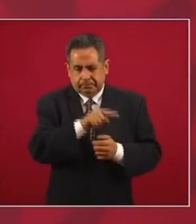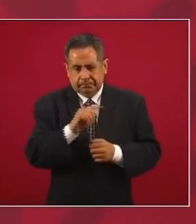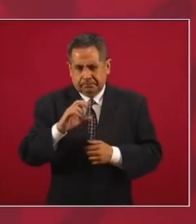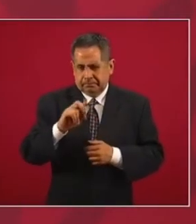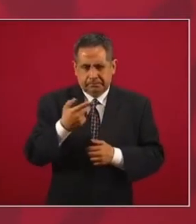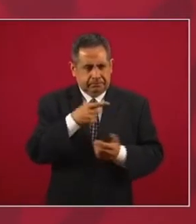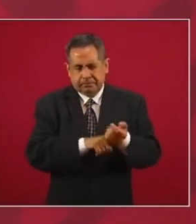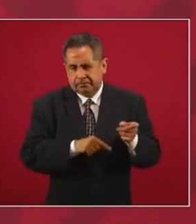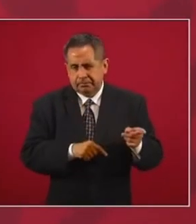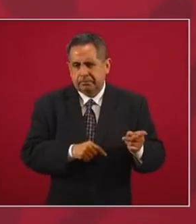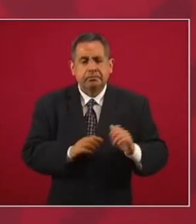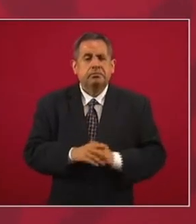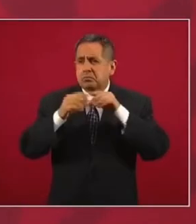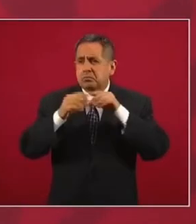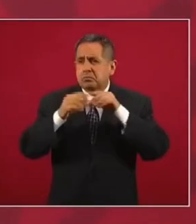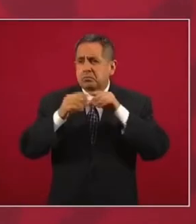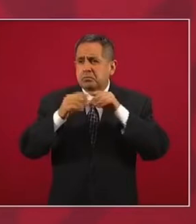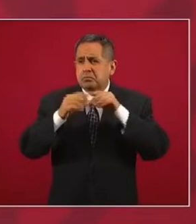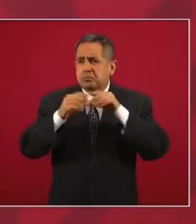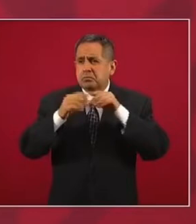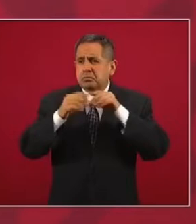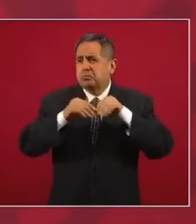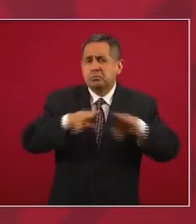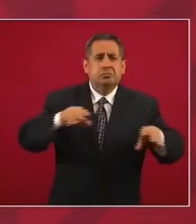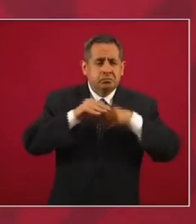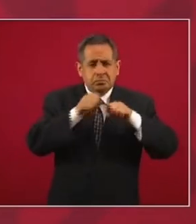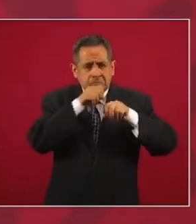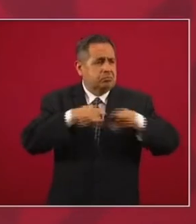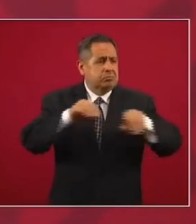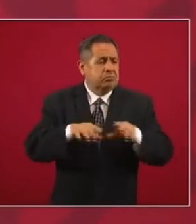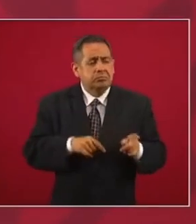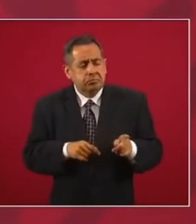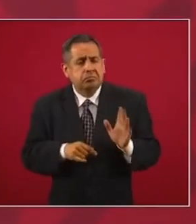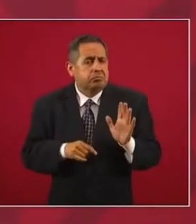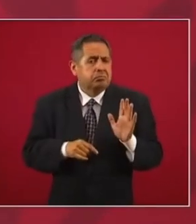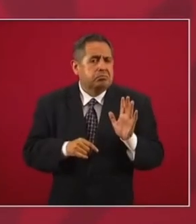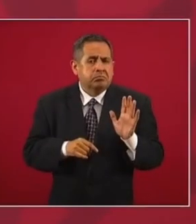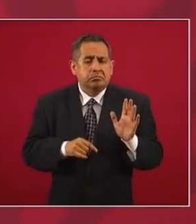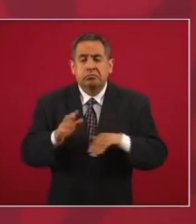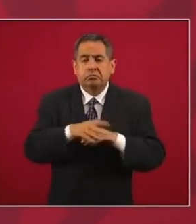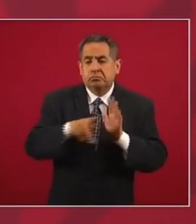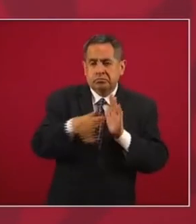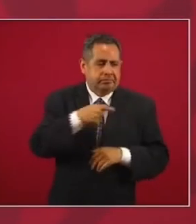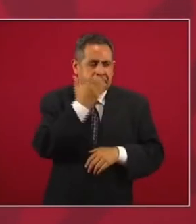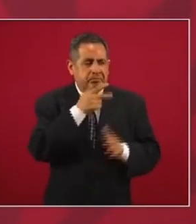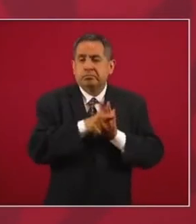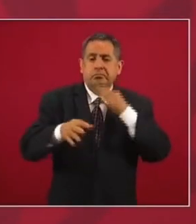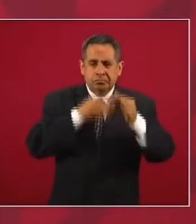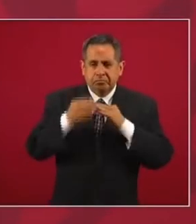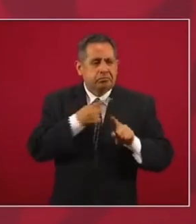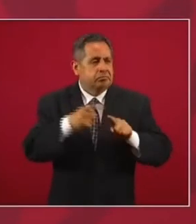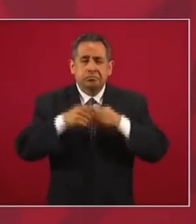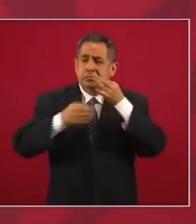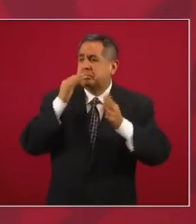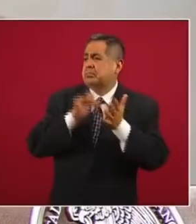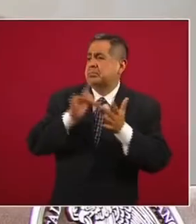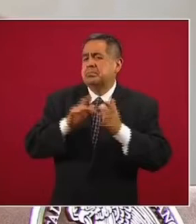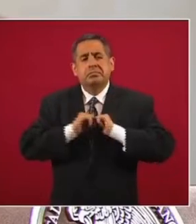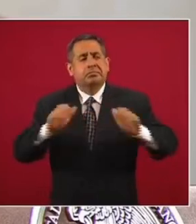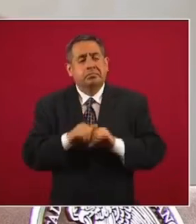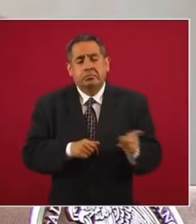tiene mucha difusión, porque la prensa conservadora, los medios de comunicación,